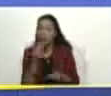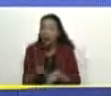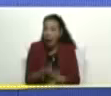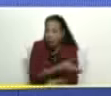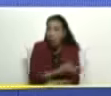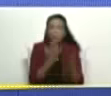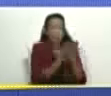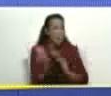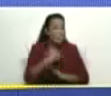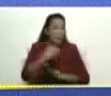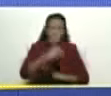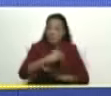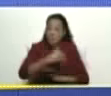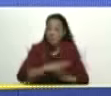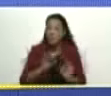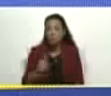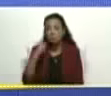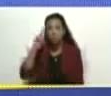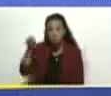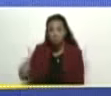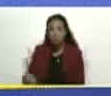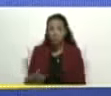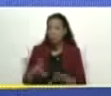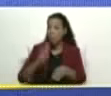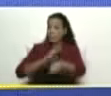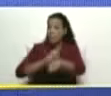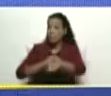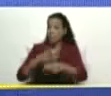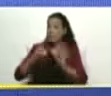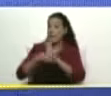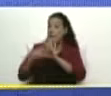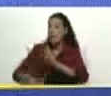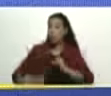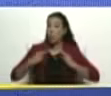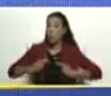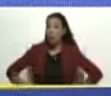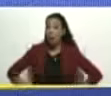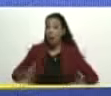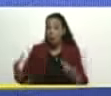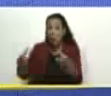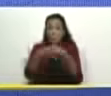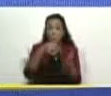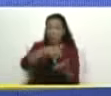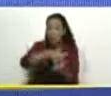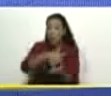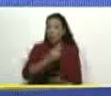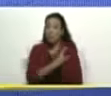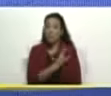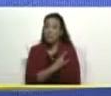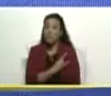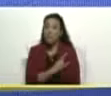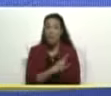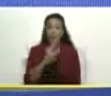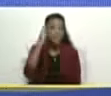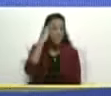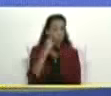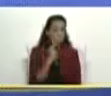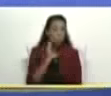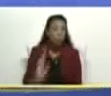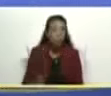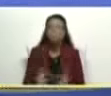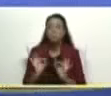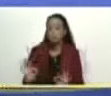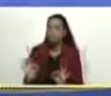nosotros hizo su maestría en derechos humanos de grupos vulnerables en la universidad Simón Bolívar ahí aprendió